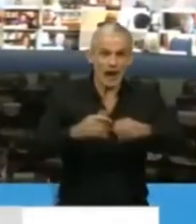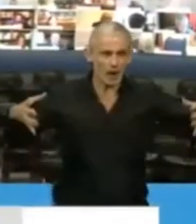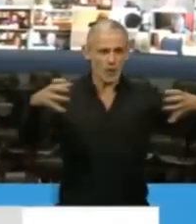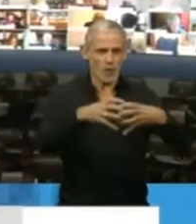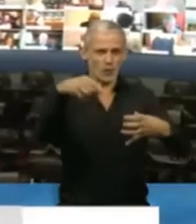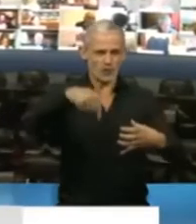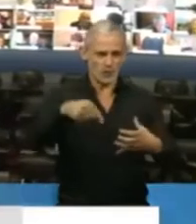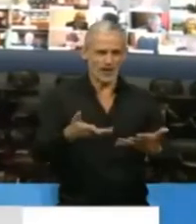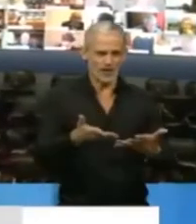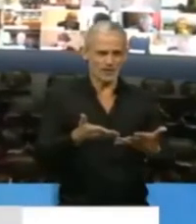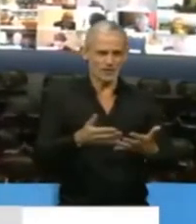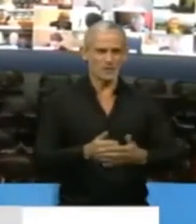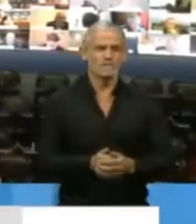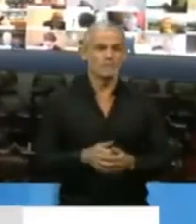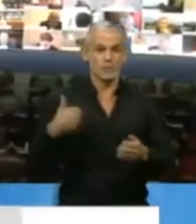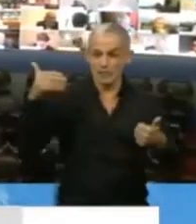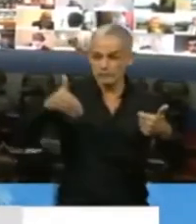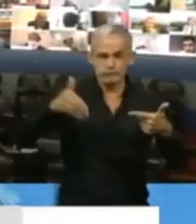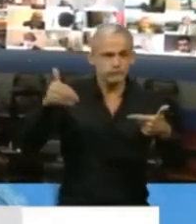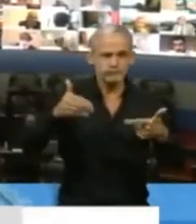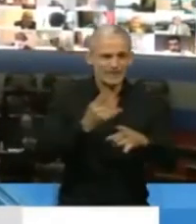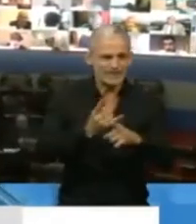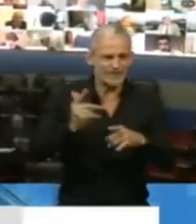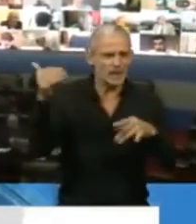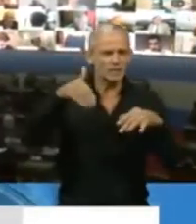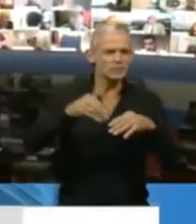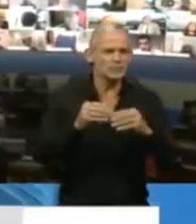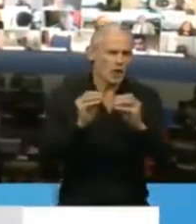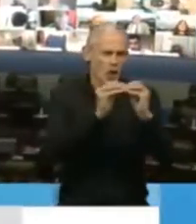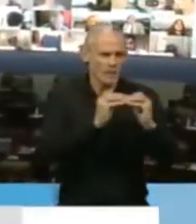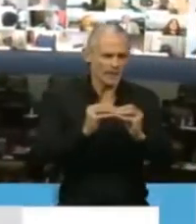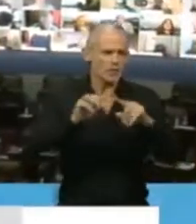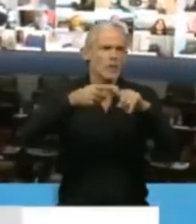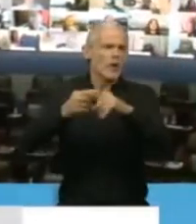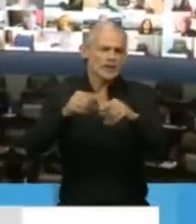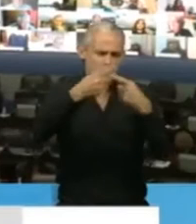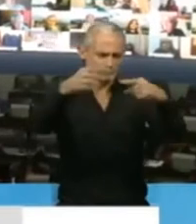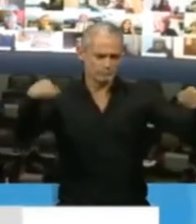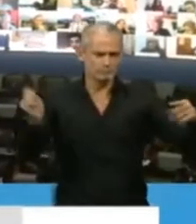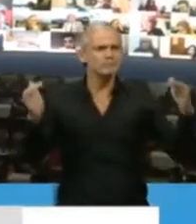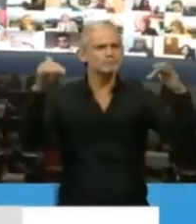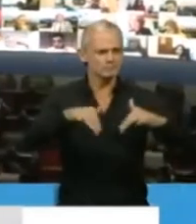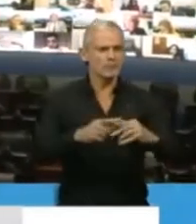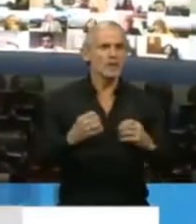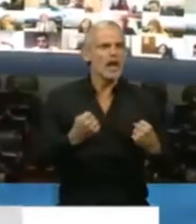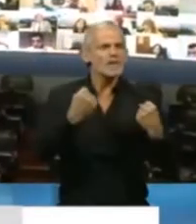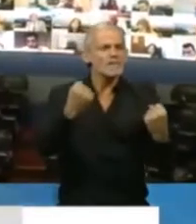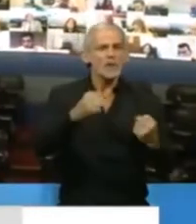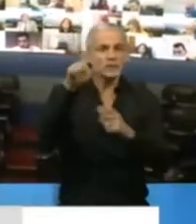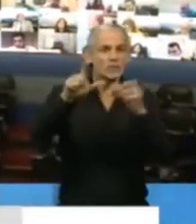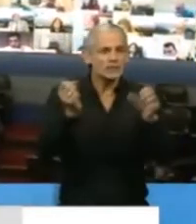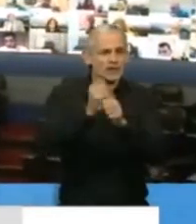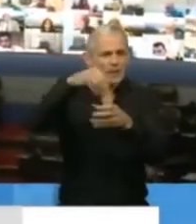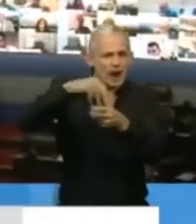Si los que venimos habitualmente y en esto hay compañeros de todos los bloques, sabemos del enorme esfuerzo que el personal de la Cámara